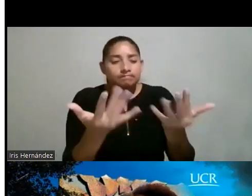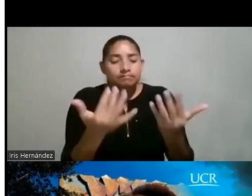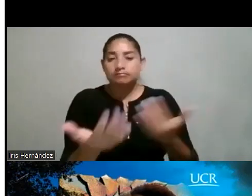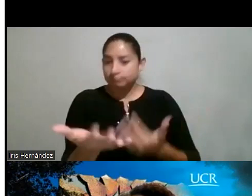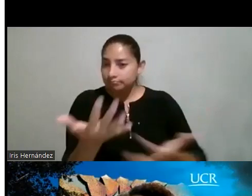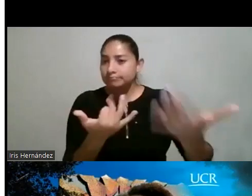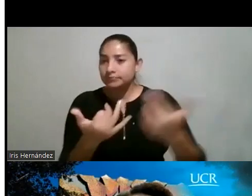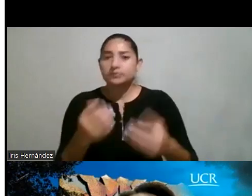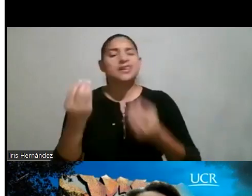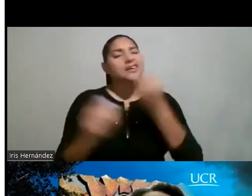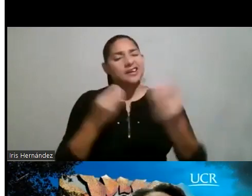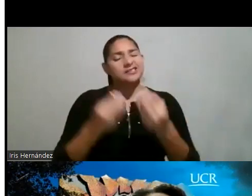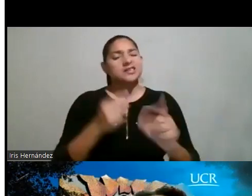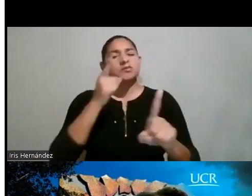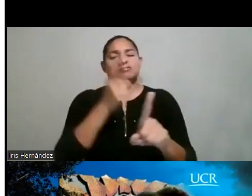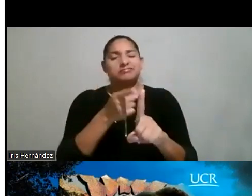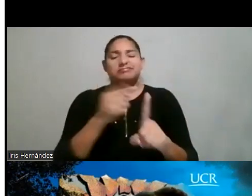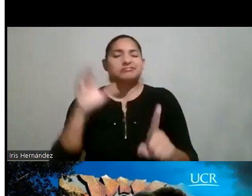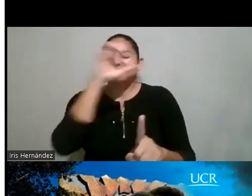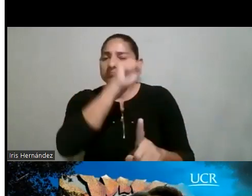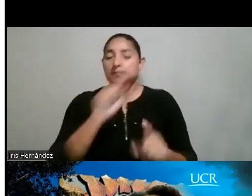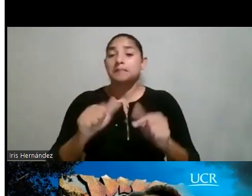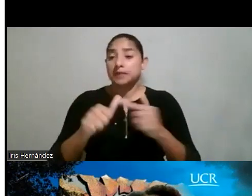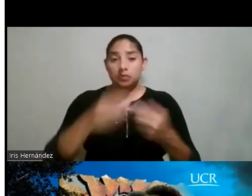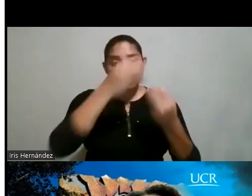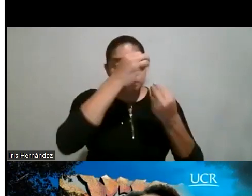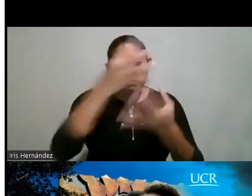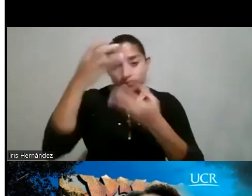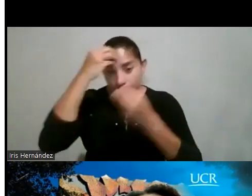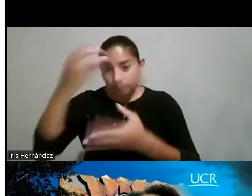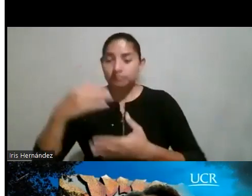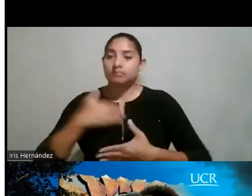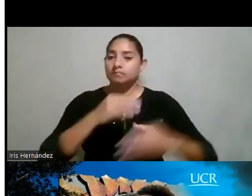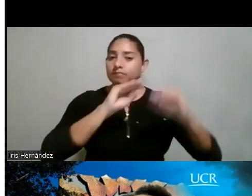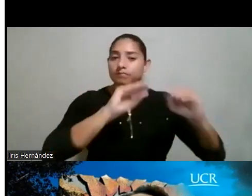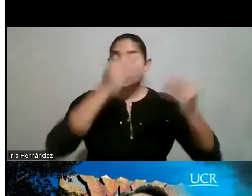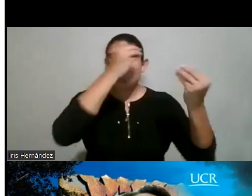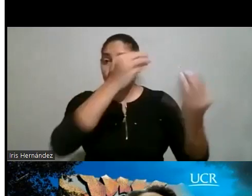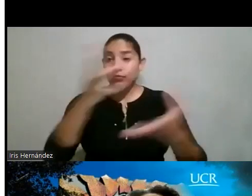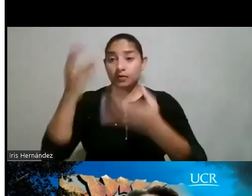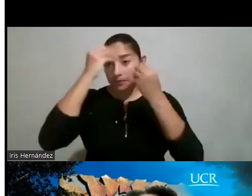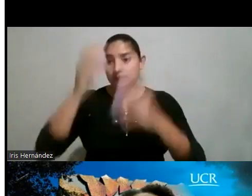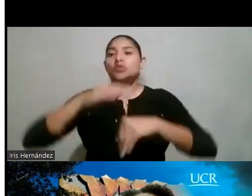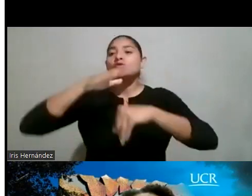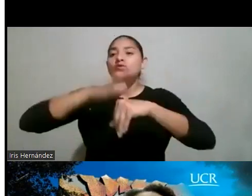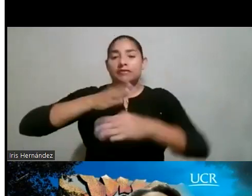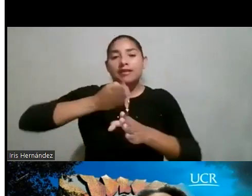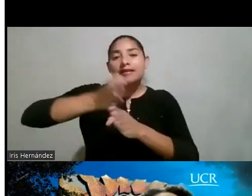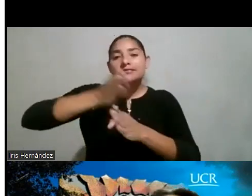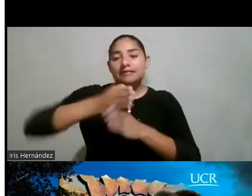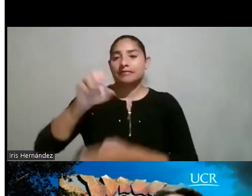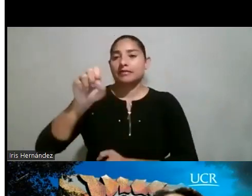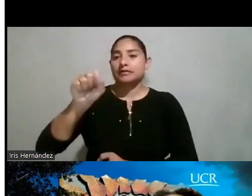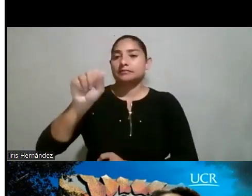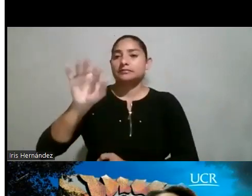determinar y qué hicimos? Bueno, hicimos una campaña de sensibilización y diseminación de información sobre las carreras STEM durante